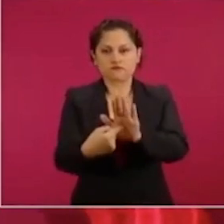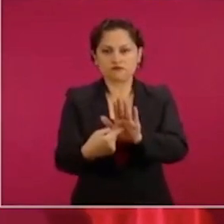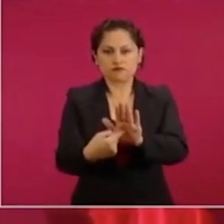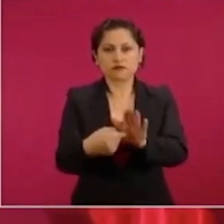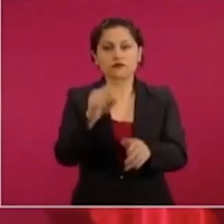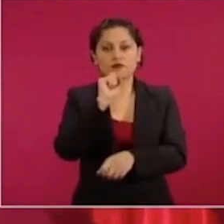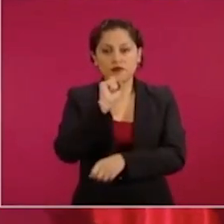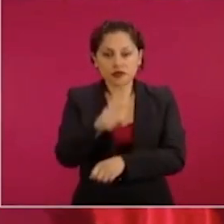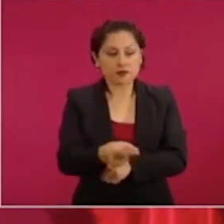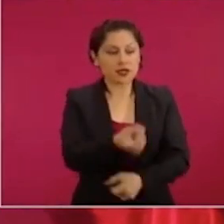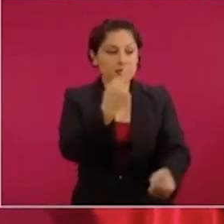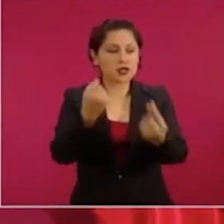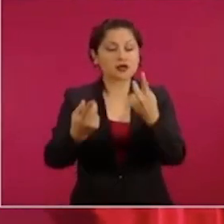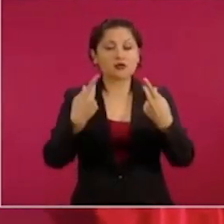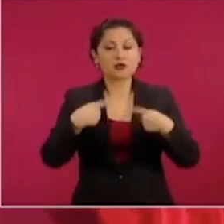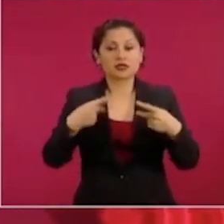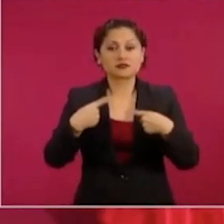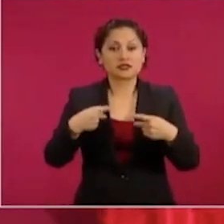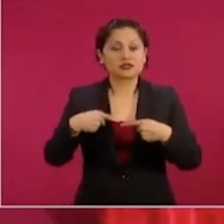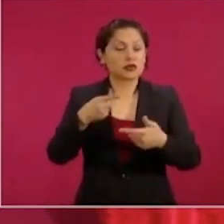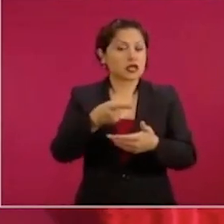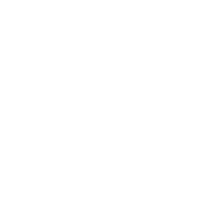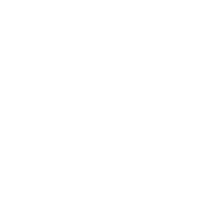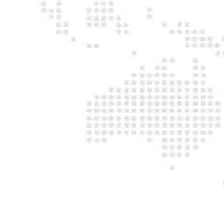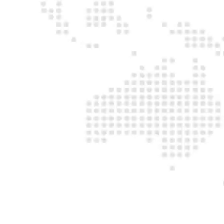que se hizo casa por casa?